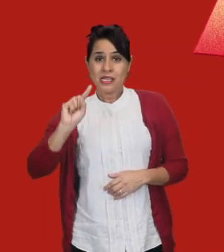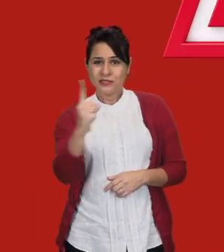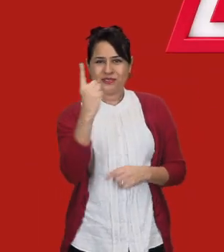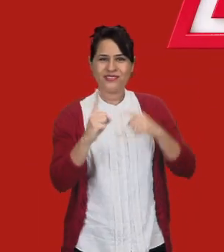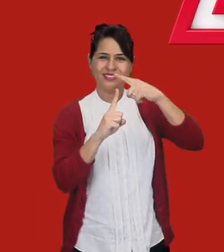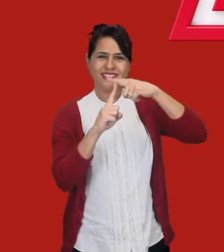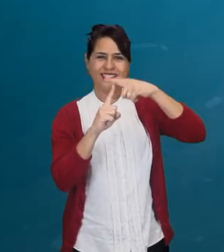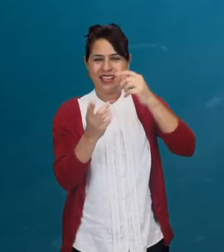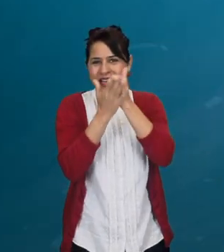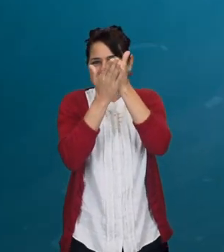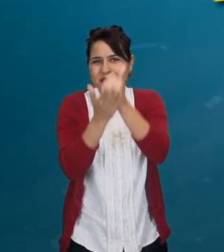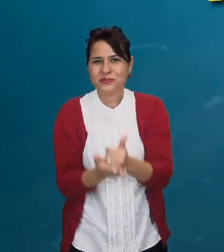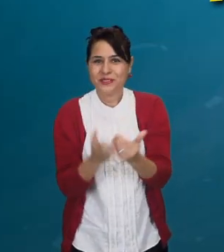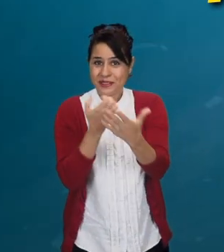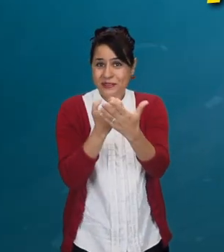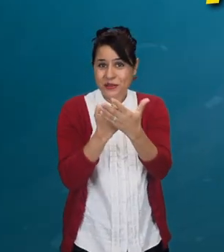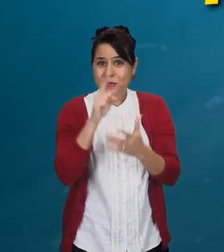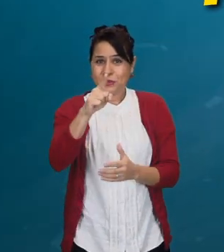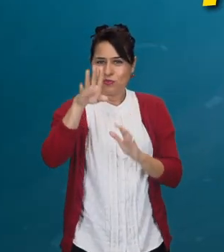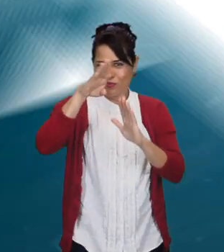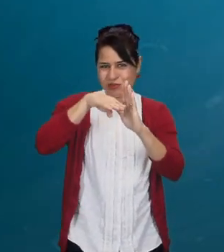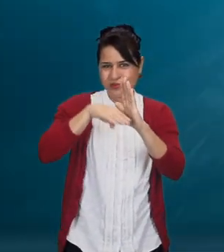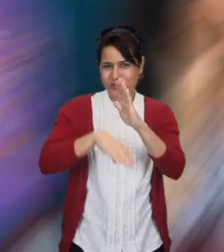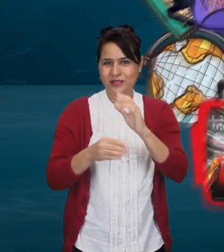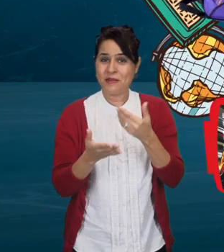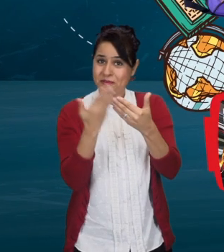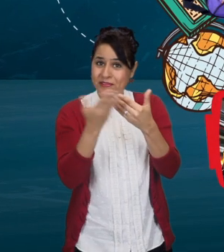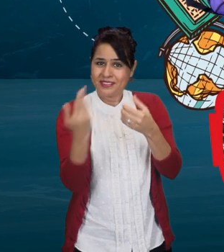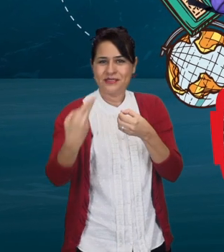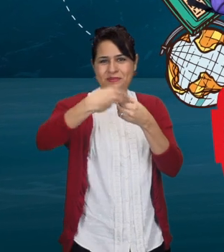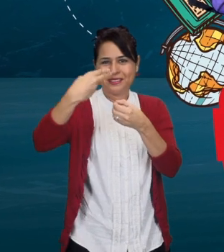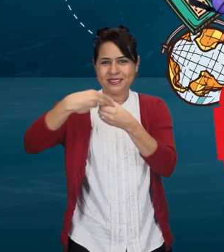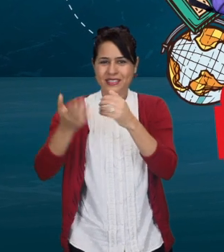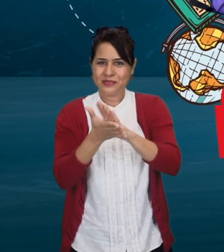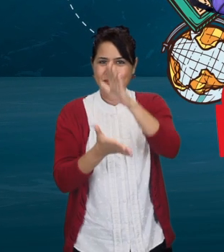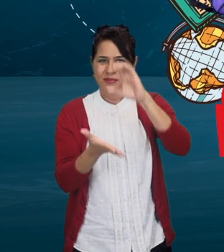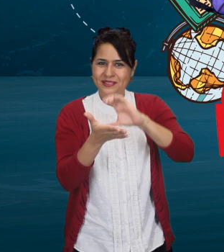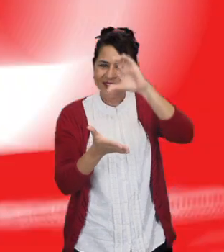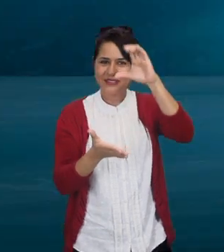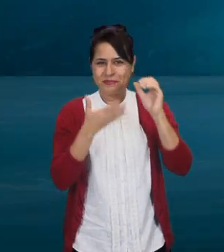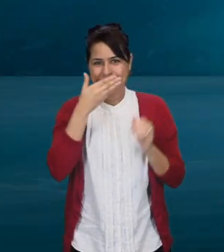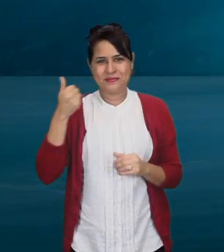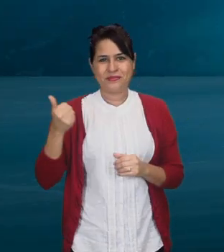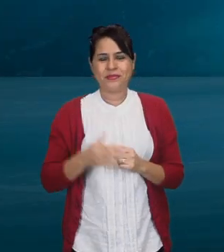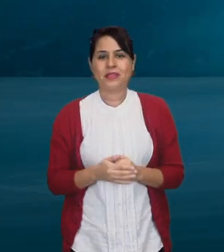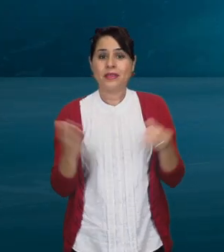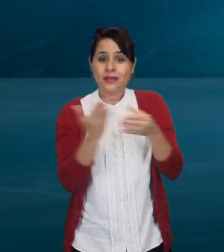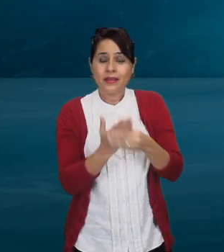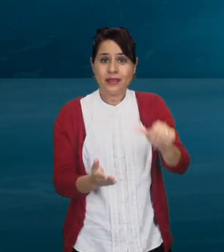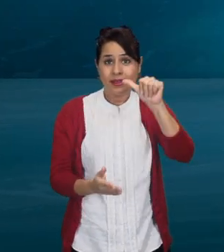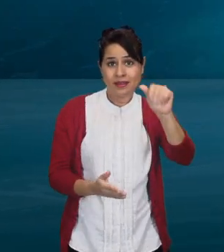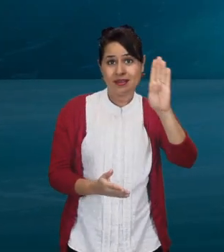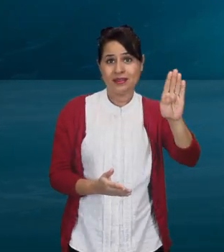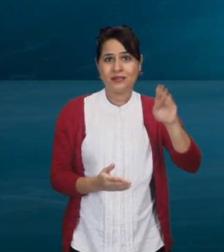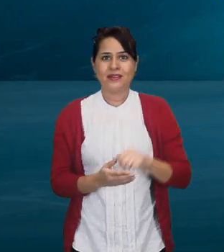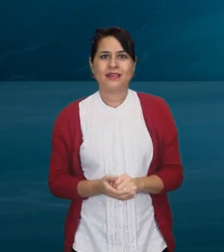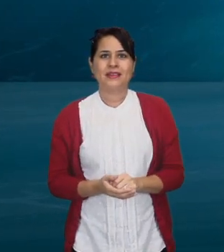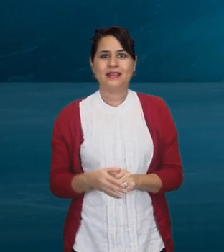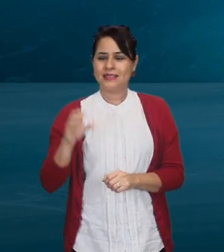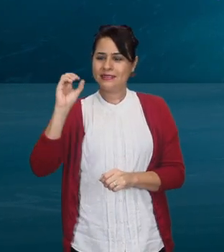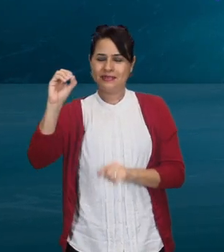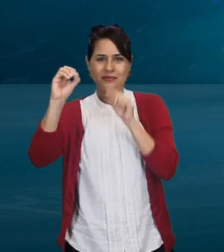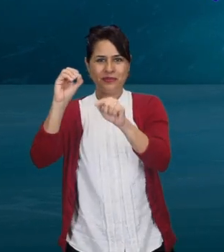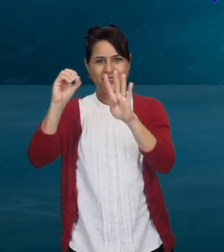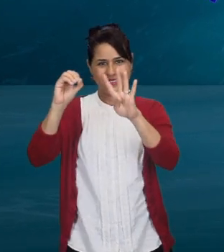Solo en Tía tu economía está primero. Facilitamos tu año escolar. Carpeta plástica a 4, a